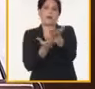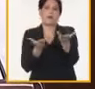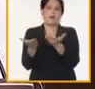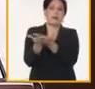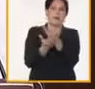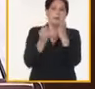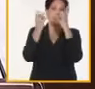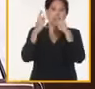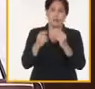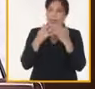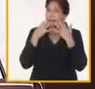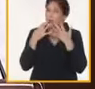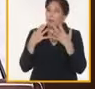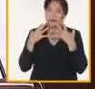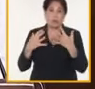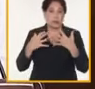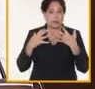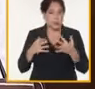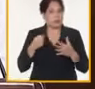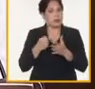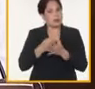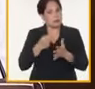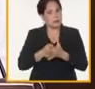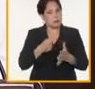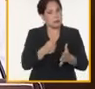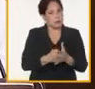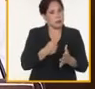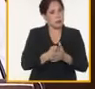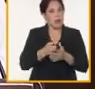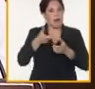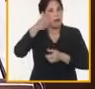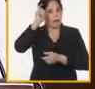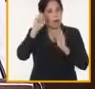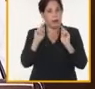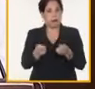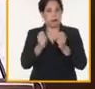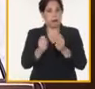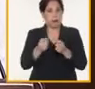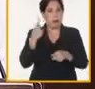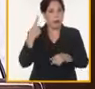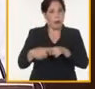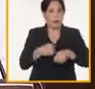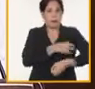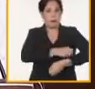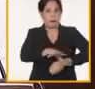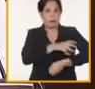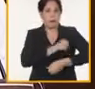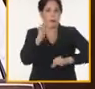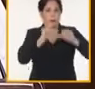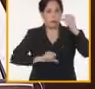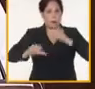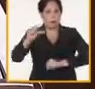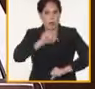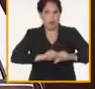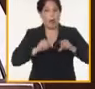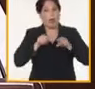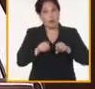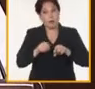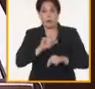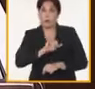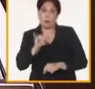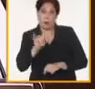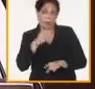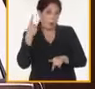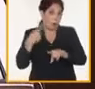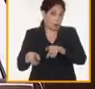resultando imprescindible impulsar el uso de la atracción animal, los bioproductos y la agroecología. Del